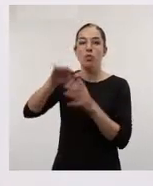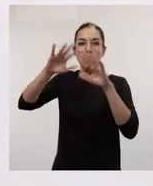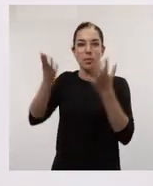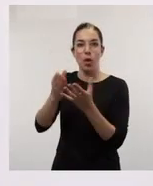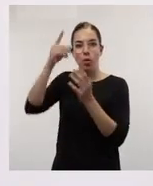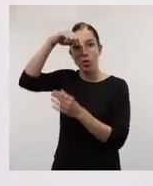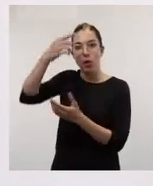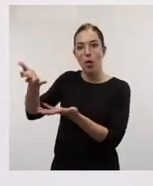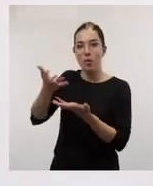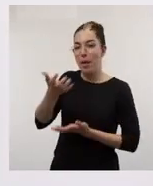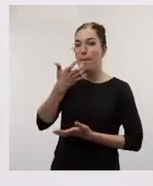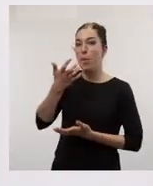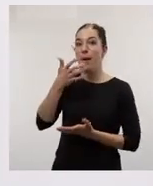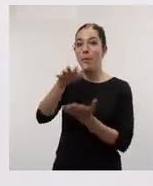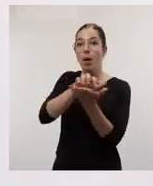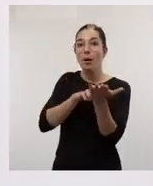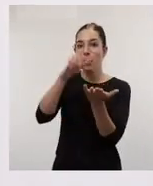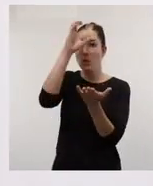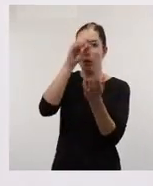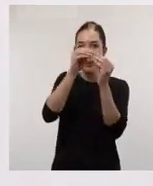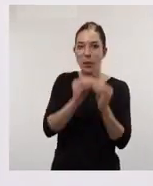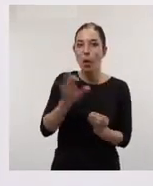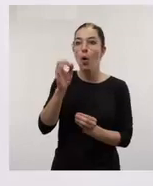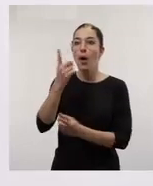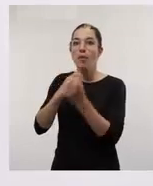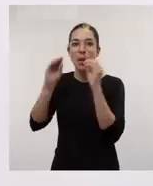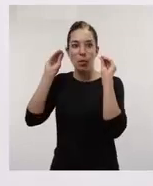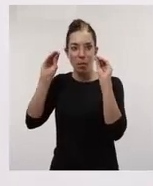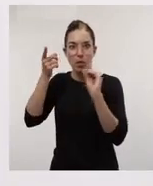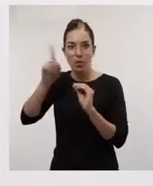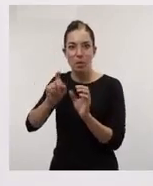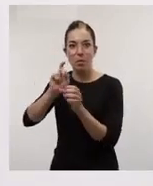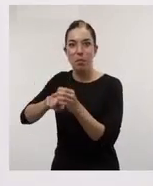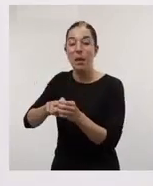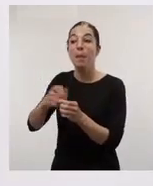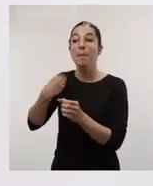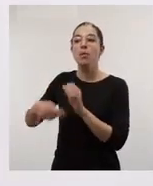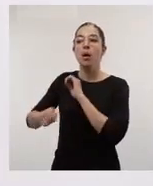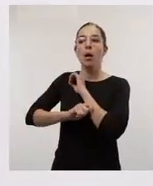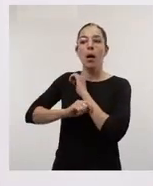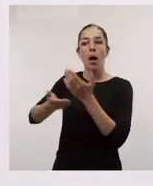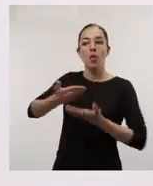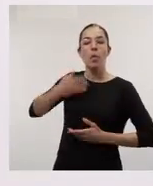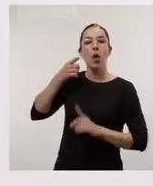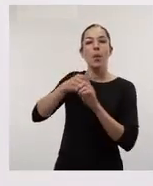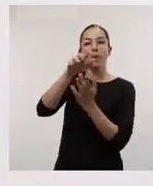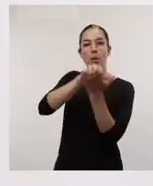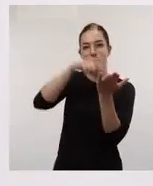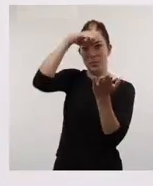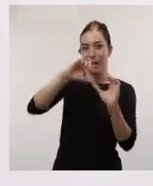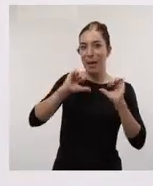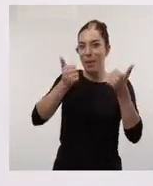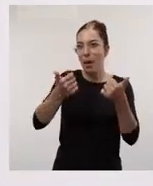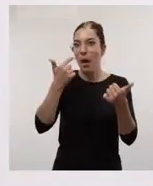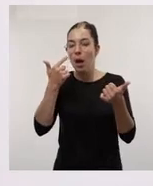Internacional de Doctorado, como por ejemplo la de redacción de artículos científicos o la de información-información, que me han aportado las claves para comenzar con mi tesis doctoral,